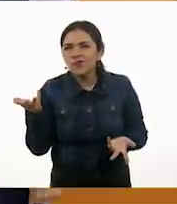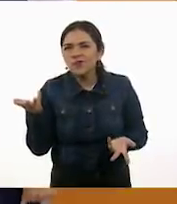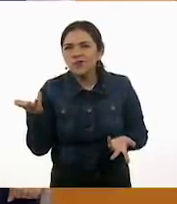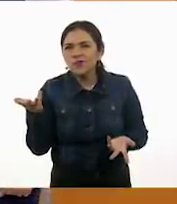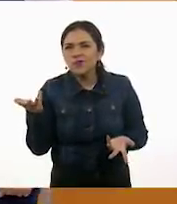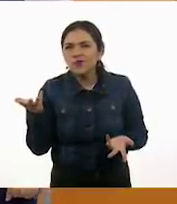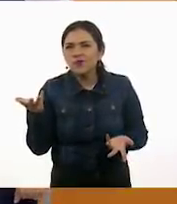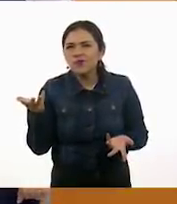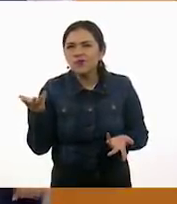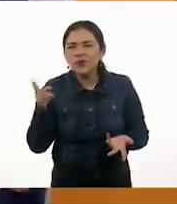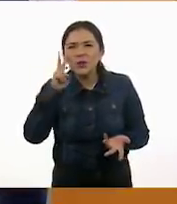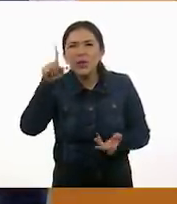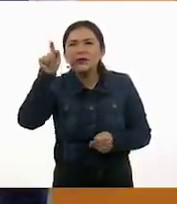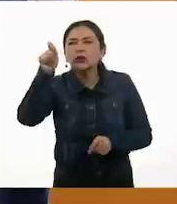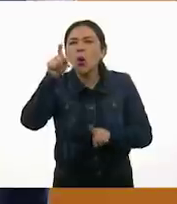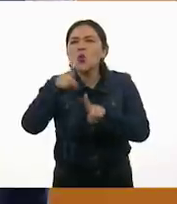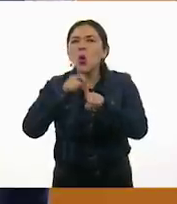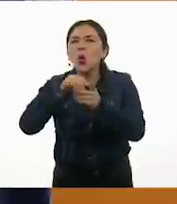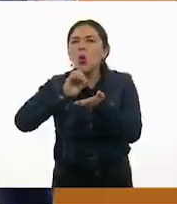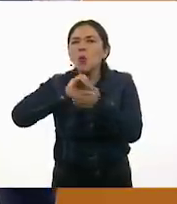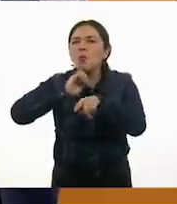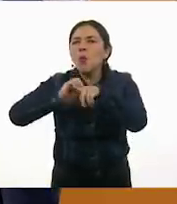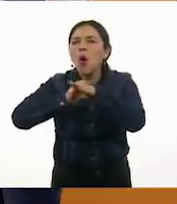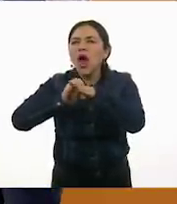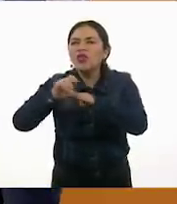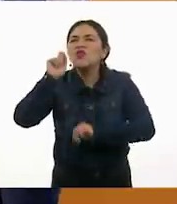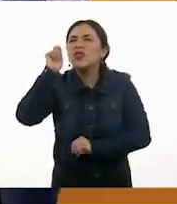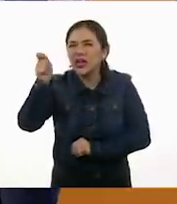¿Qué figura es esa morada? ¿Lo saben en casa?